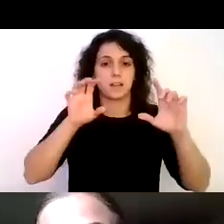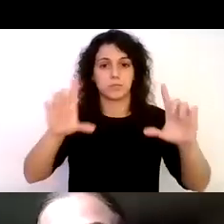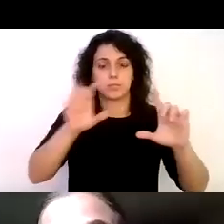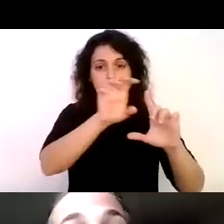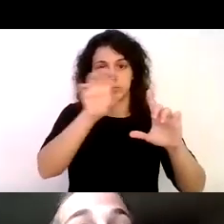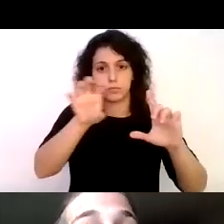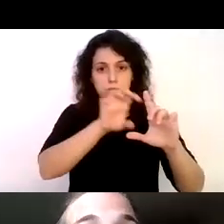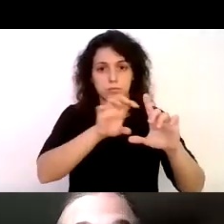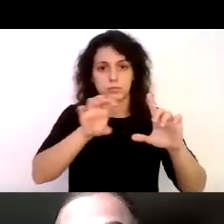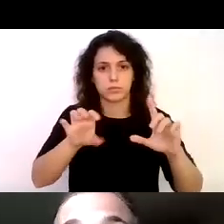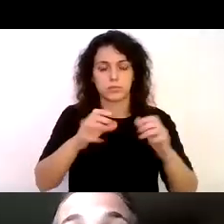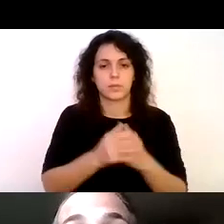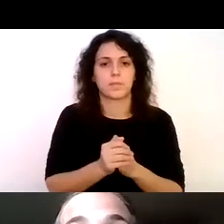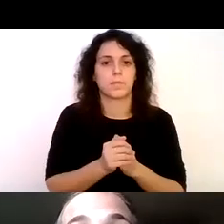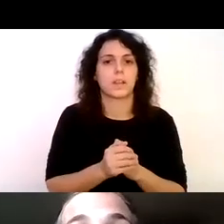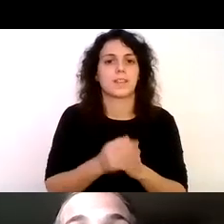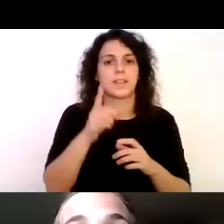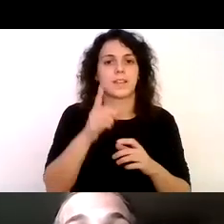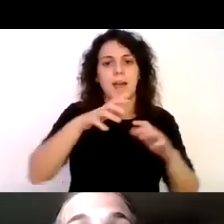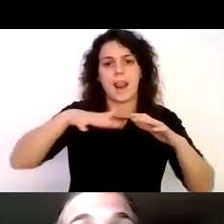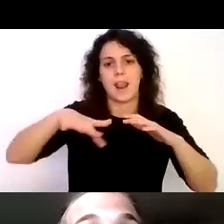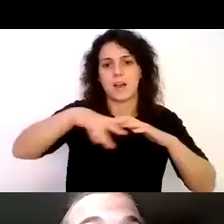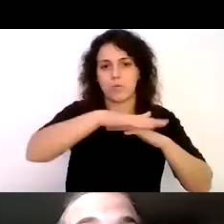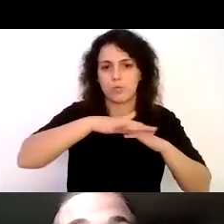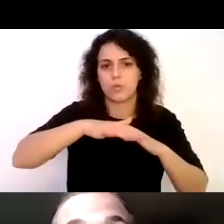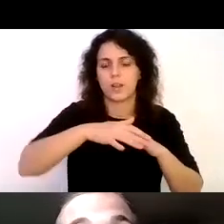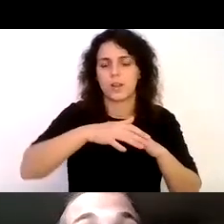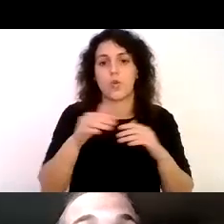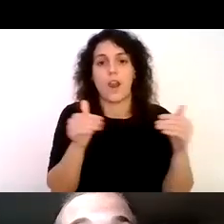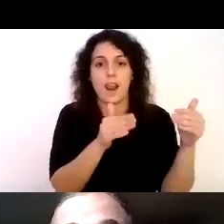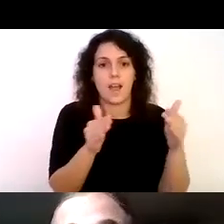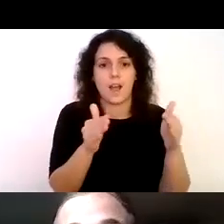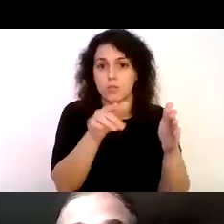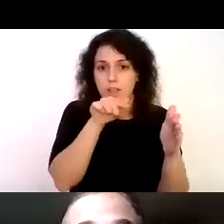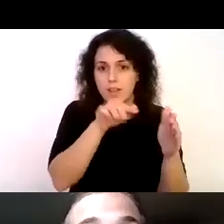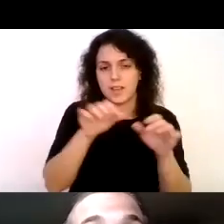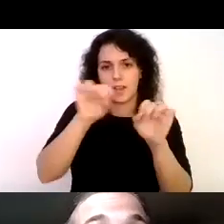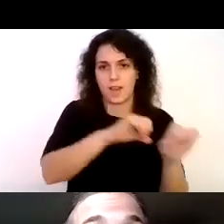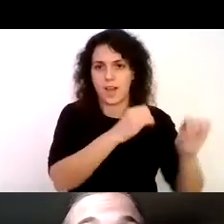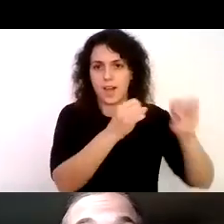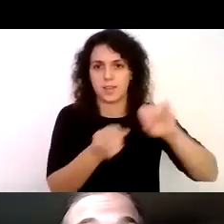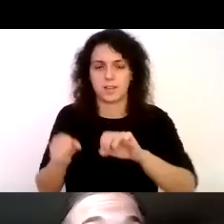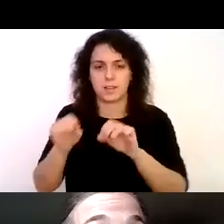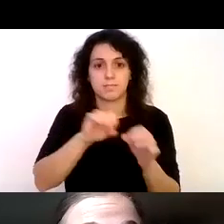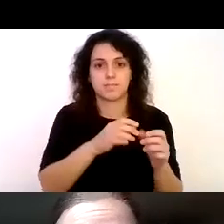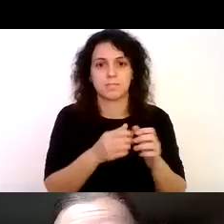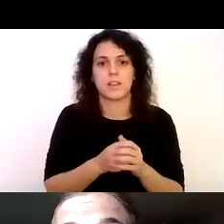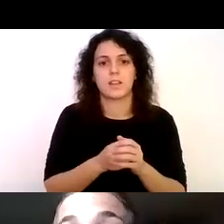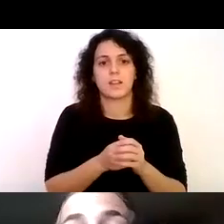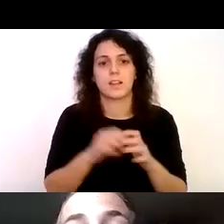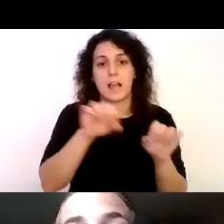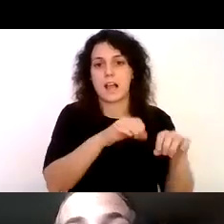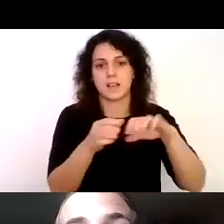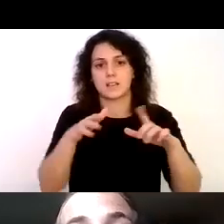medios día en lagunas o en lagos que se hacen kayak kayak de travesías